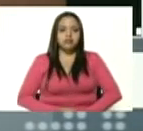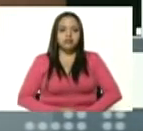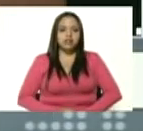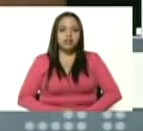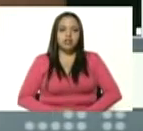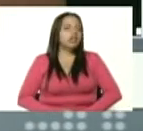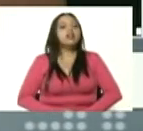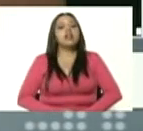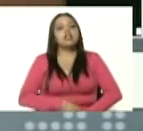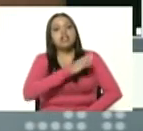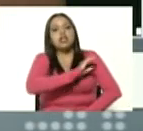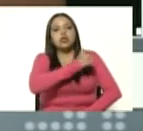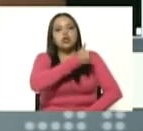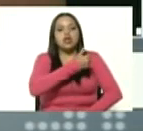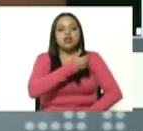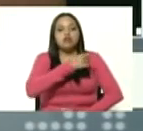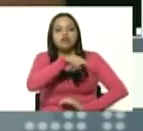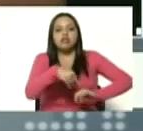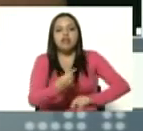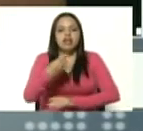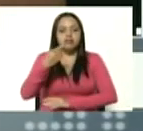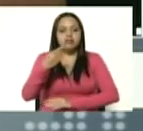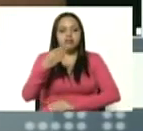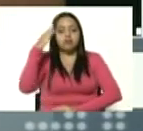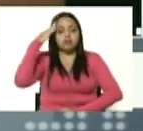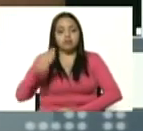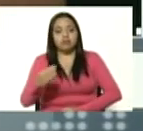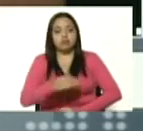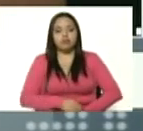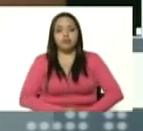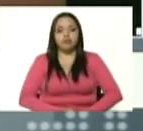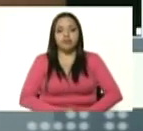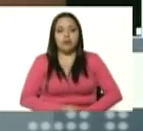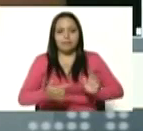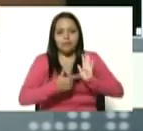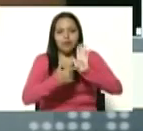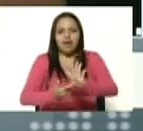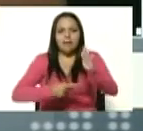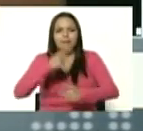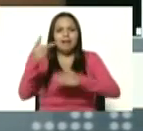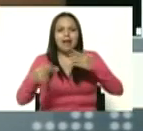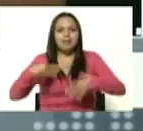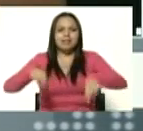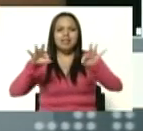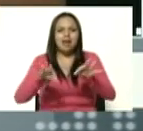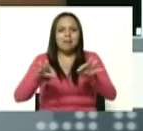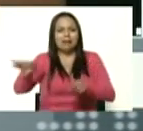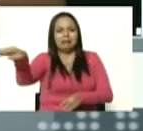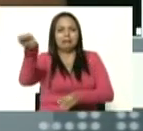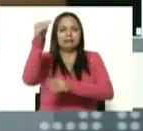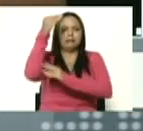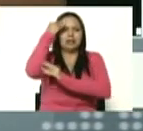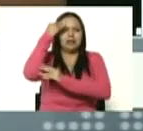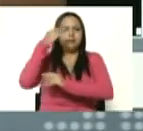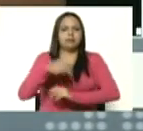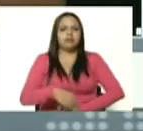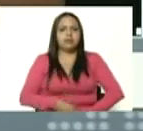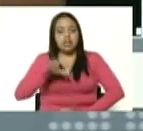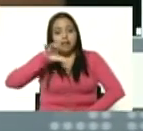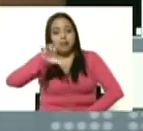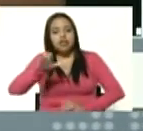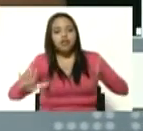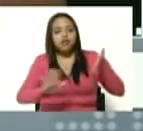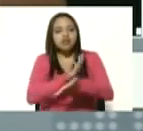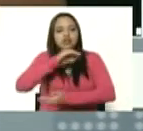universidad militar bolivariana presente mis planes especiales para sembrar la memoria de la patria en sus hechos históricos